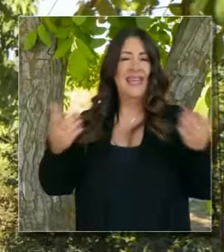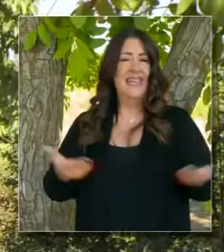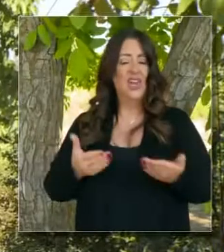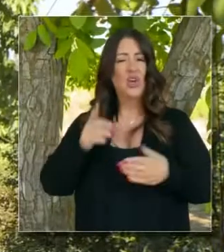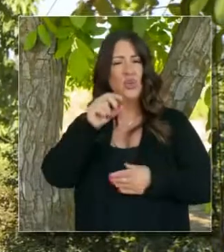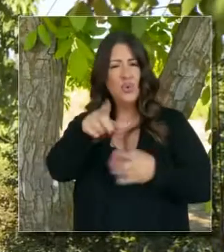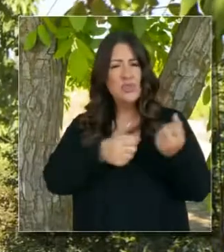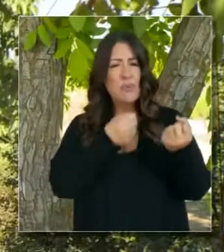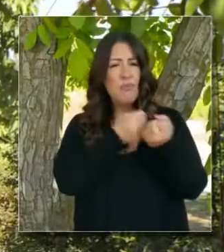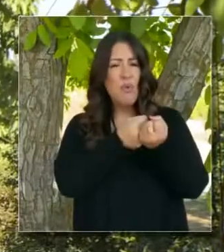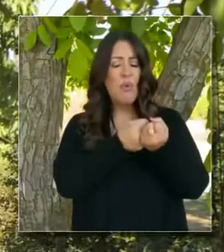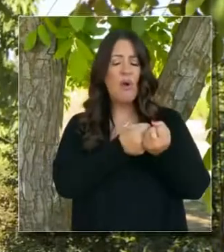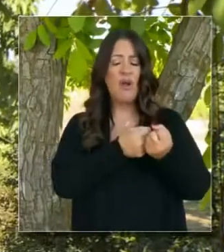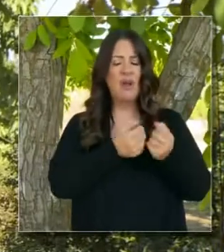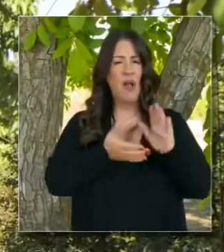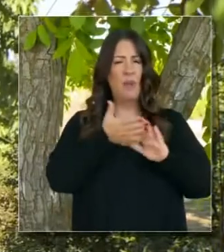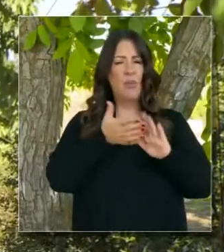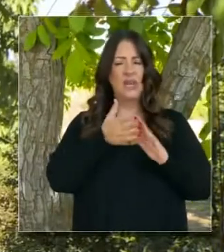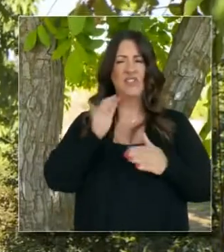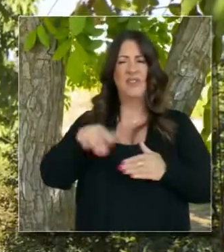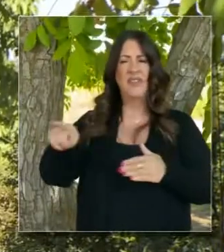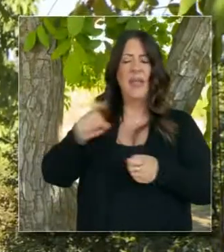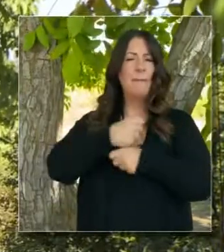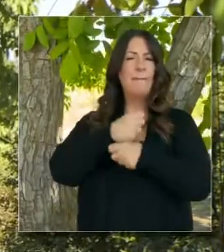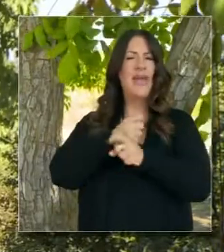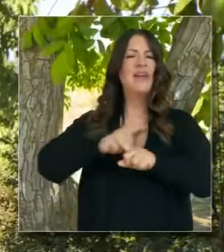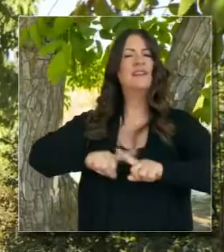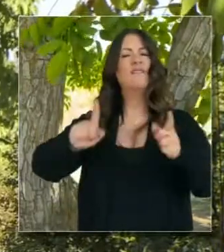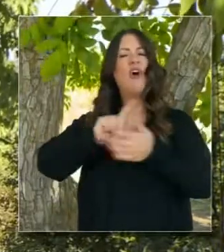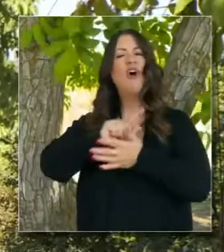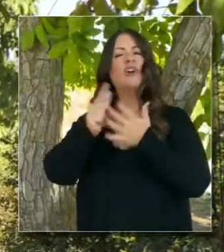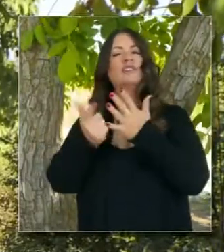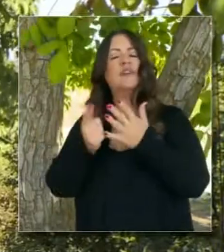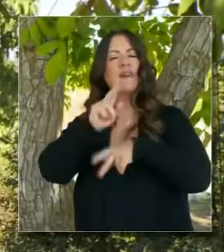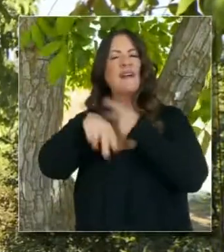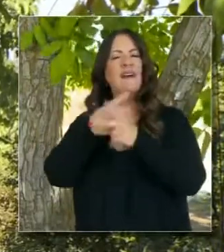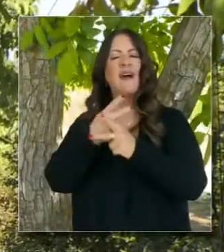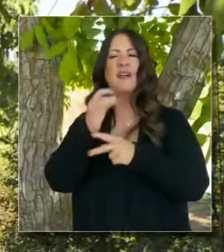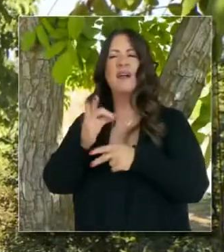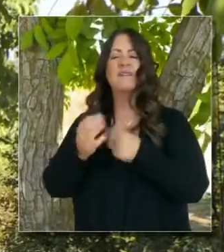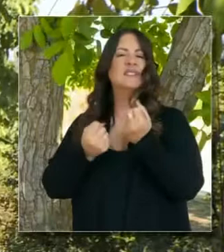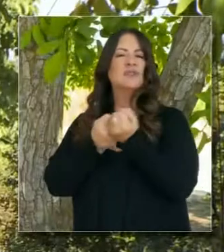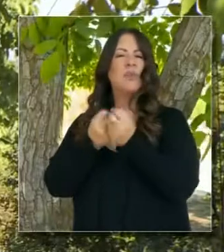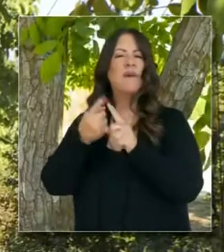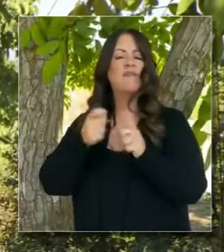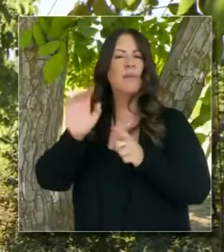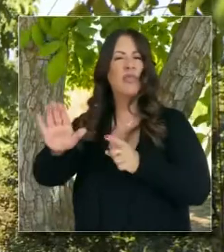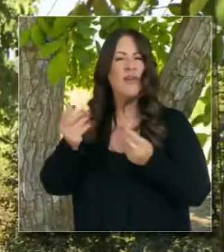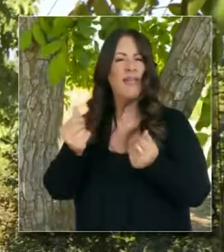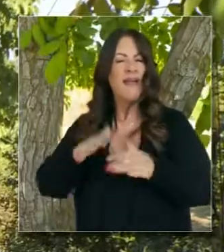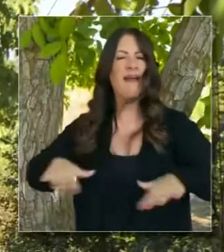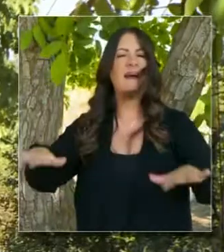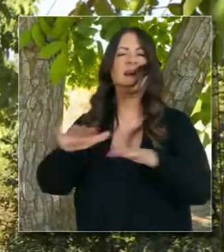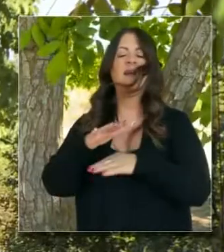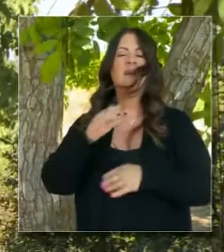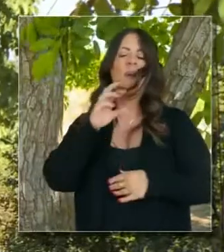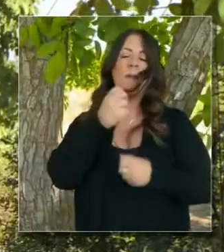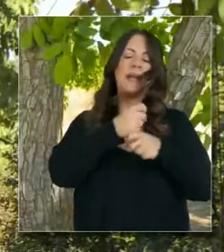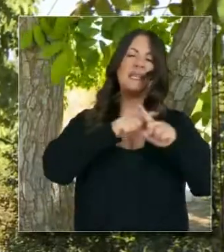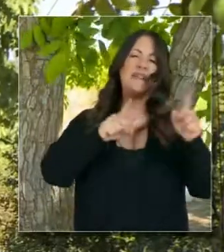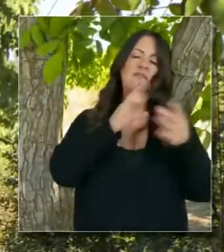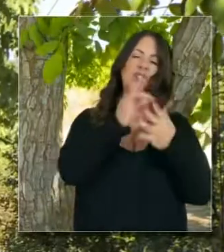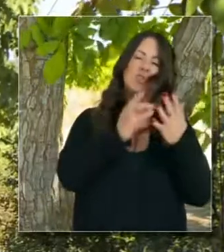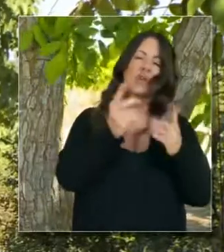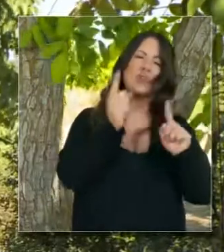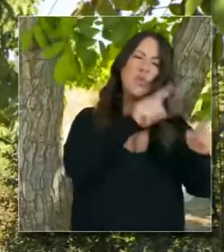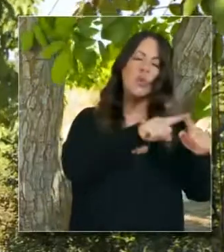como la hortaliza Sierra, si apoya a uno este tipo de operación, usted puede tomar este tipo de decisión cuando va a la tienda a sus compras